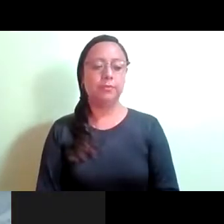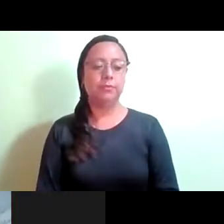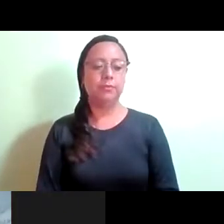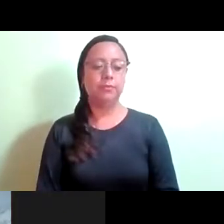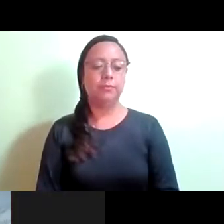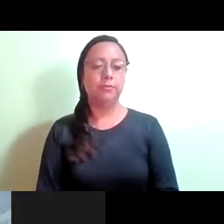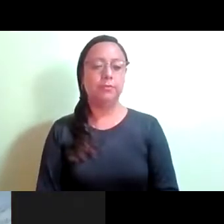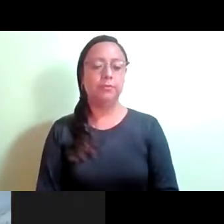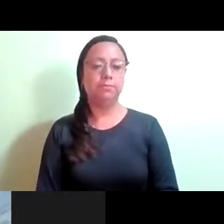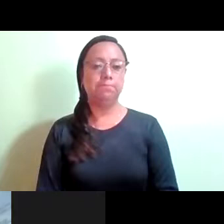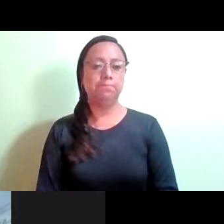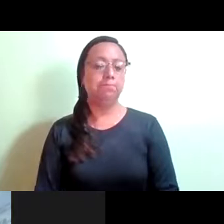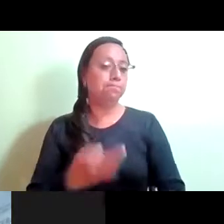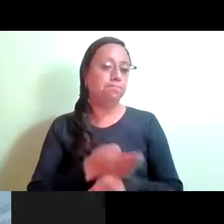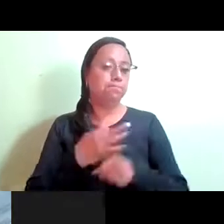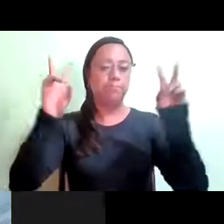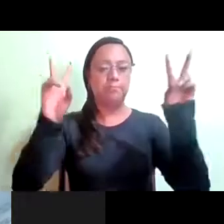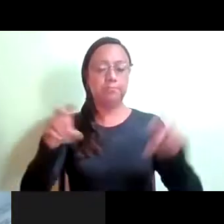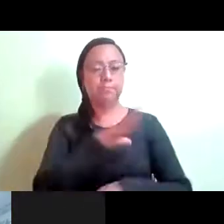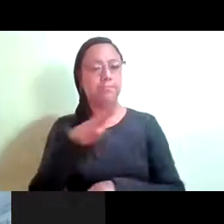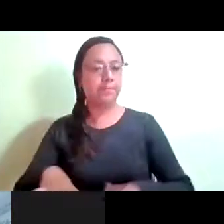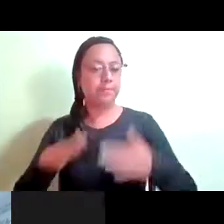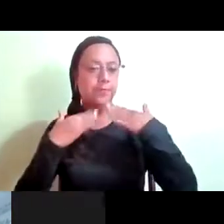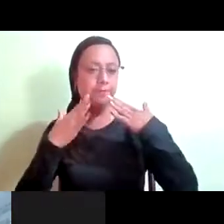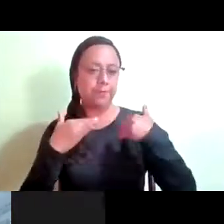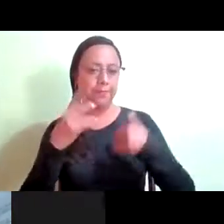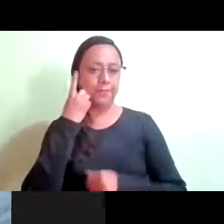No se tienen asuntos generales, diputada presidenta.